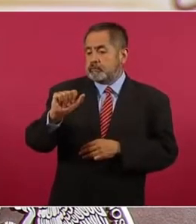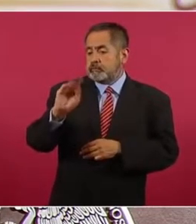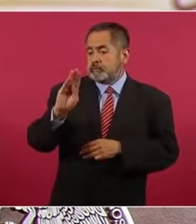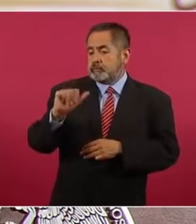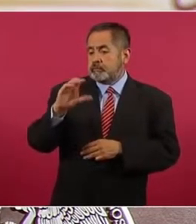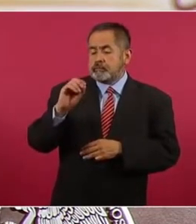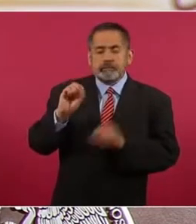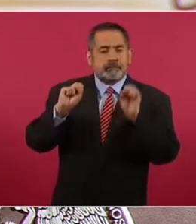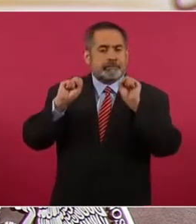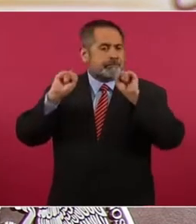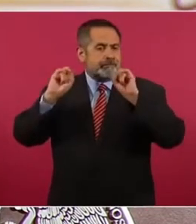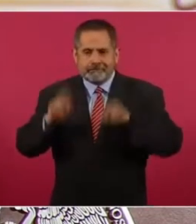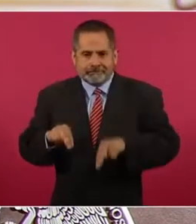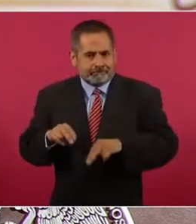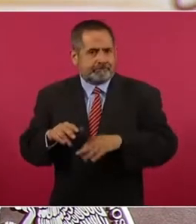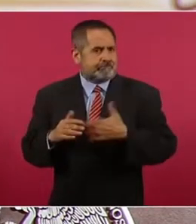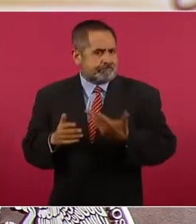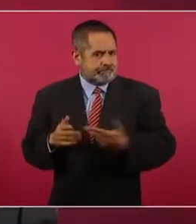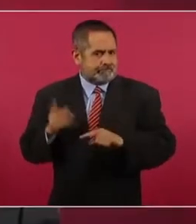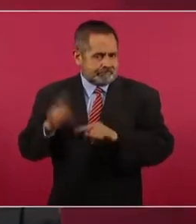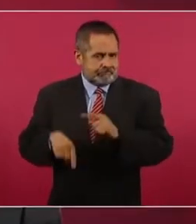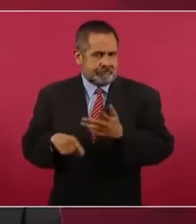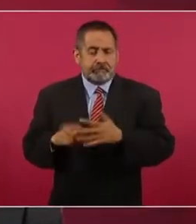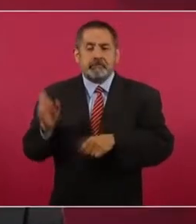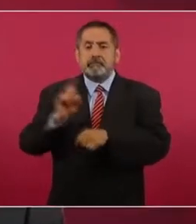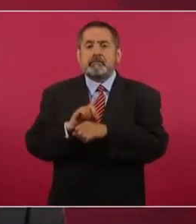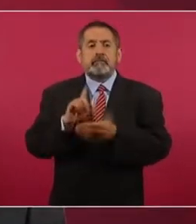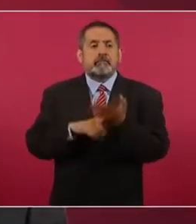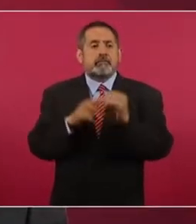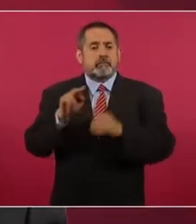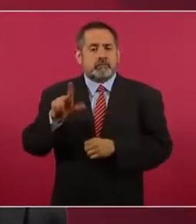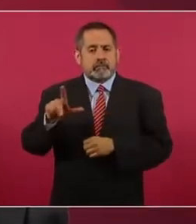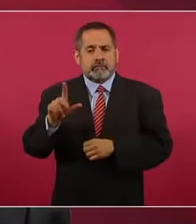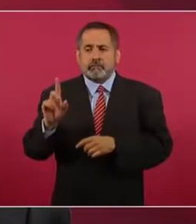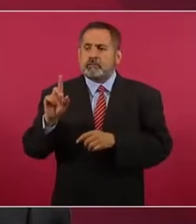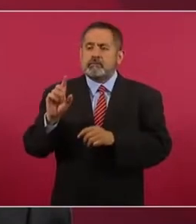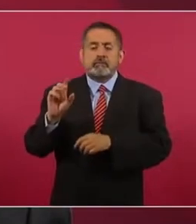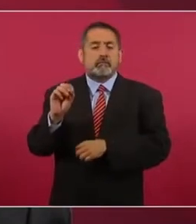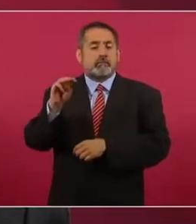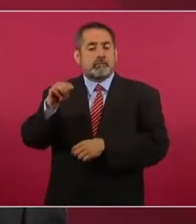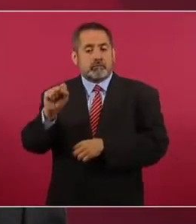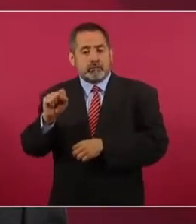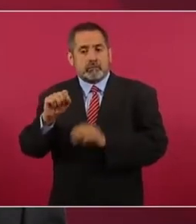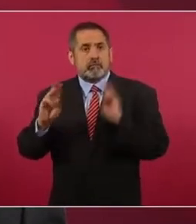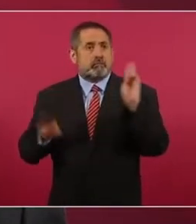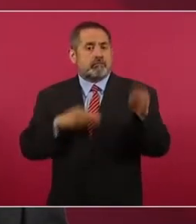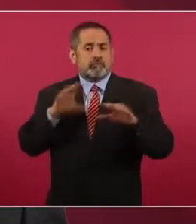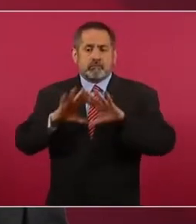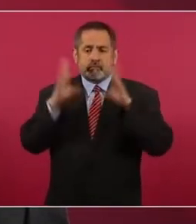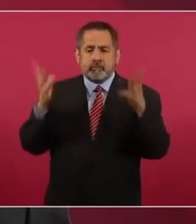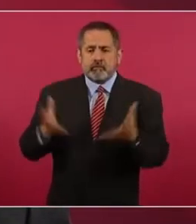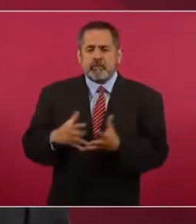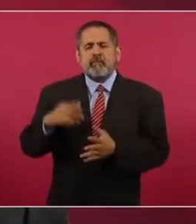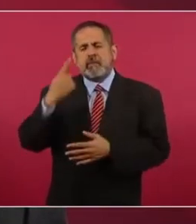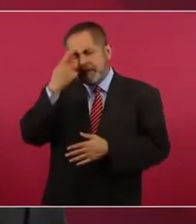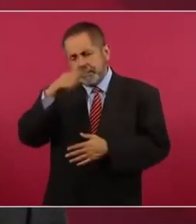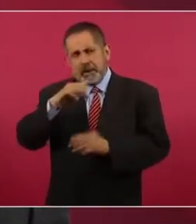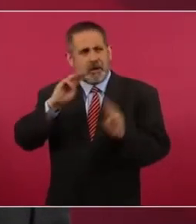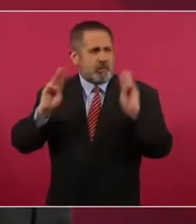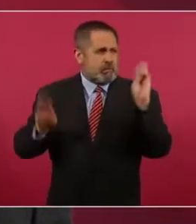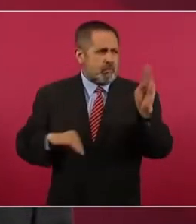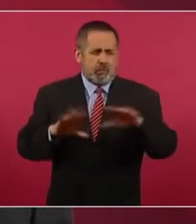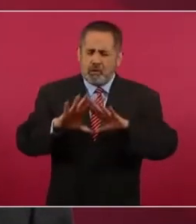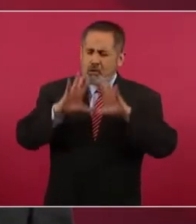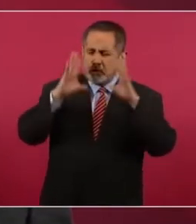establecido en 1987 por la Organización Mundial de la Salud para que en todo el mundo, todas las